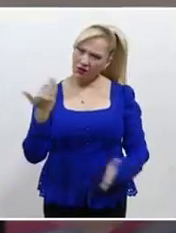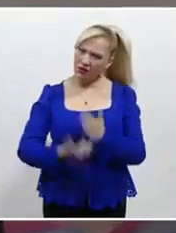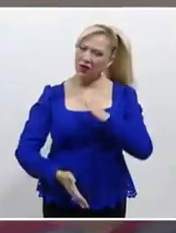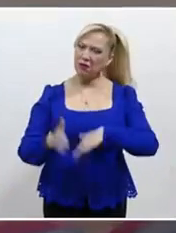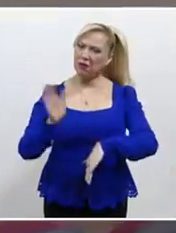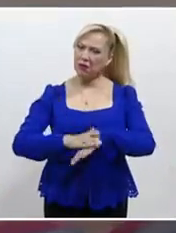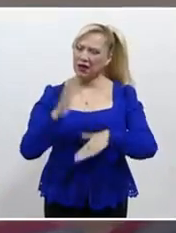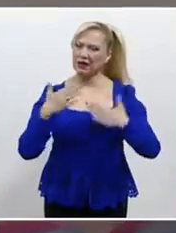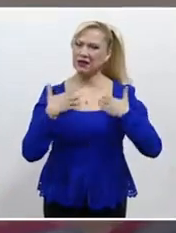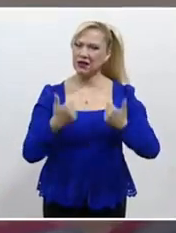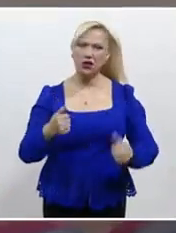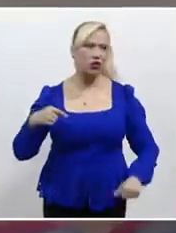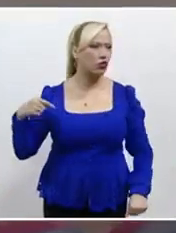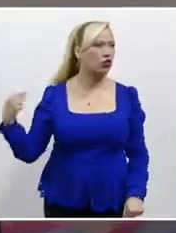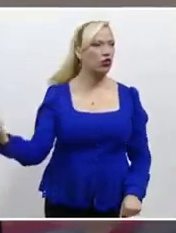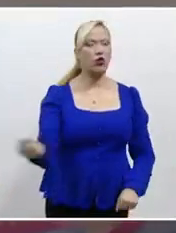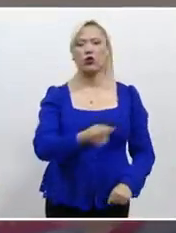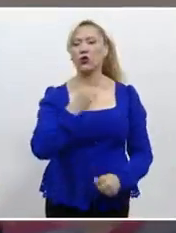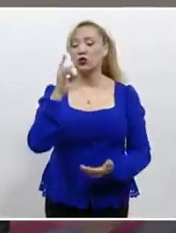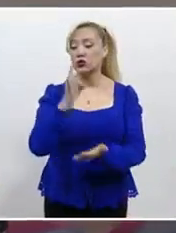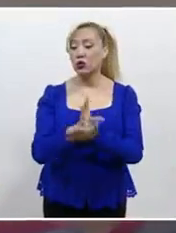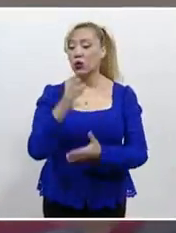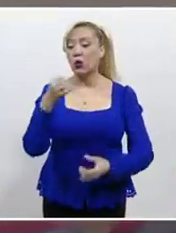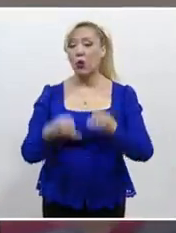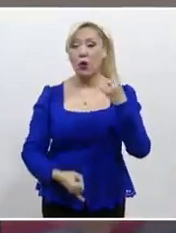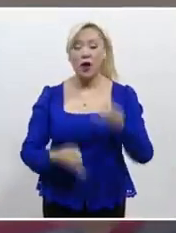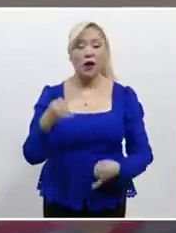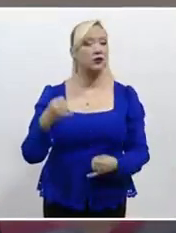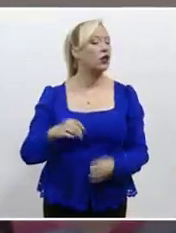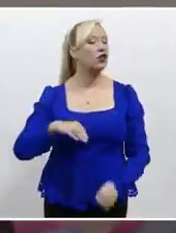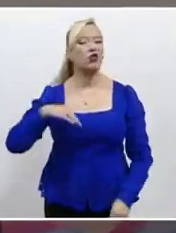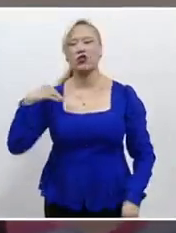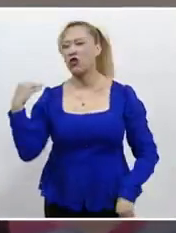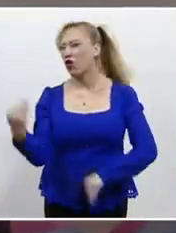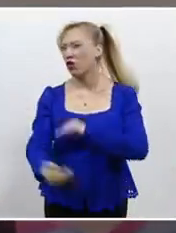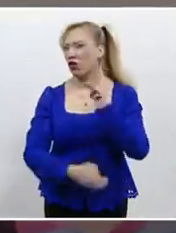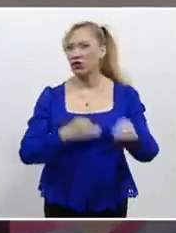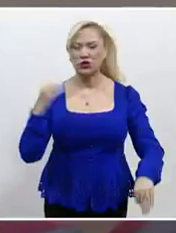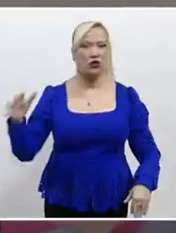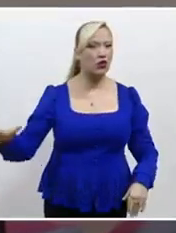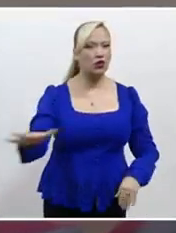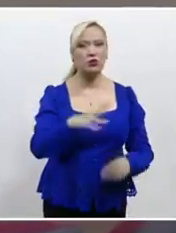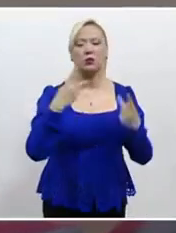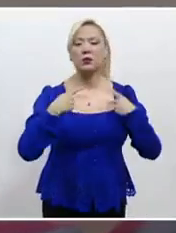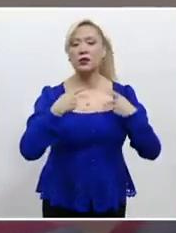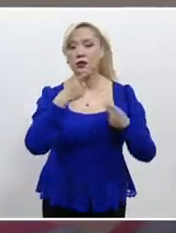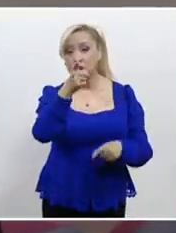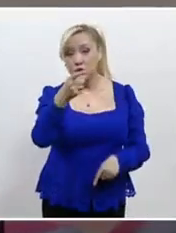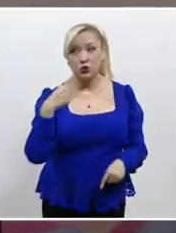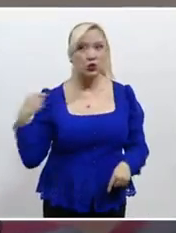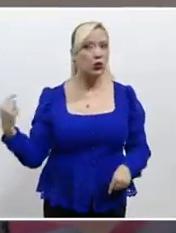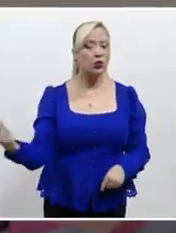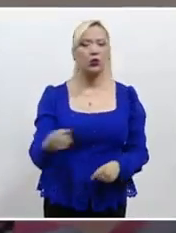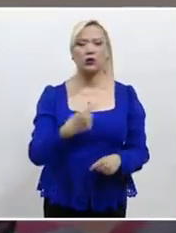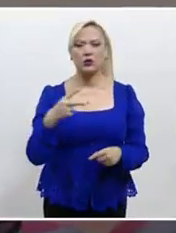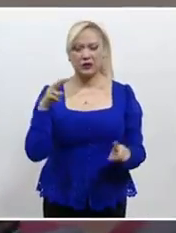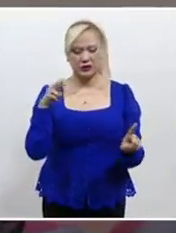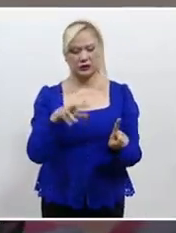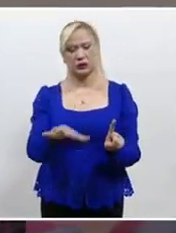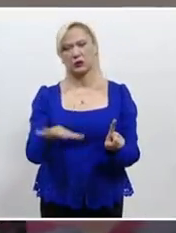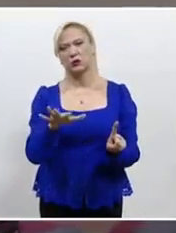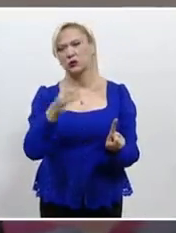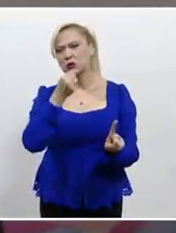sensibilidad, pero a todos, no sólo a los juzgadores ni federales ni del fuero común, a todos como sociedad ante estas cuestiones